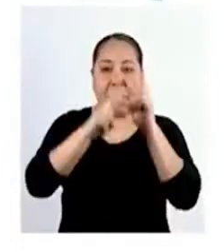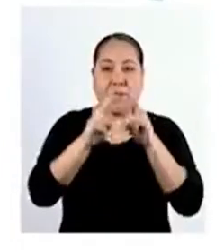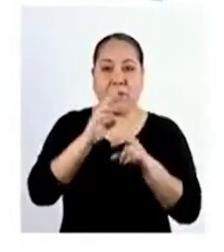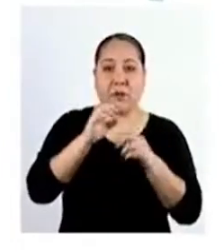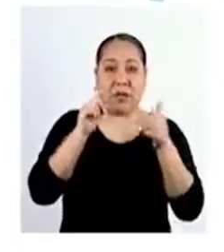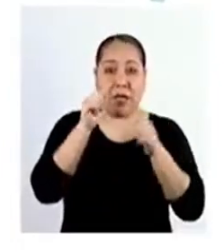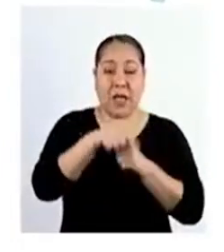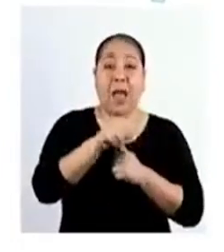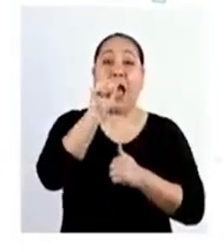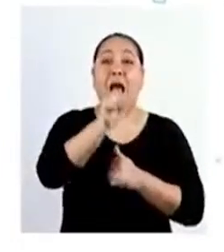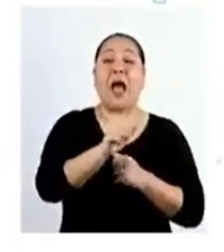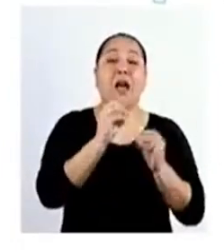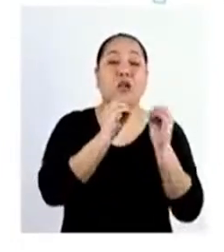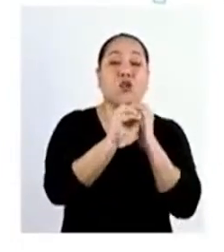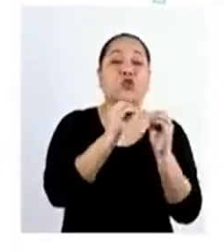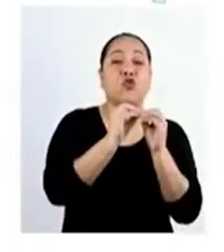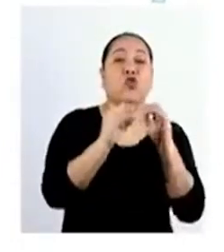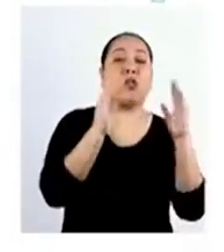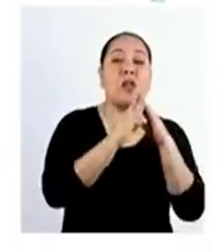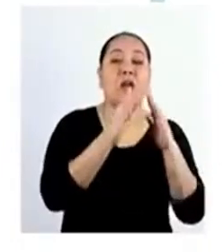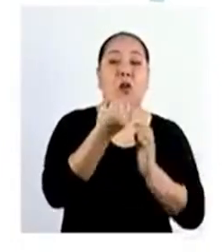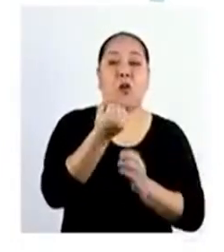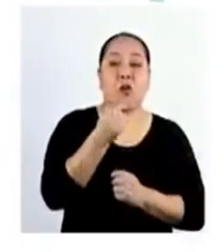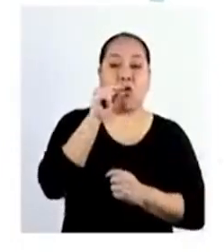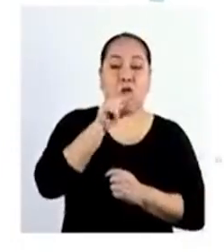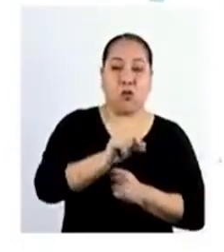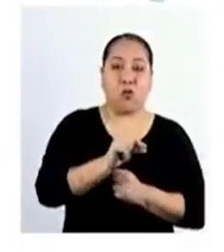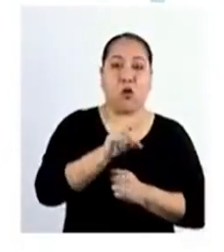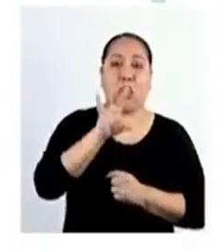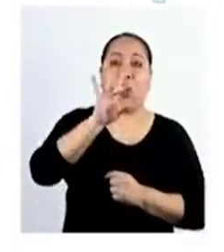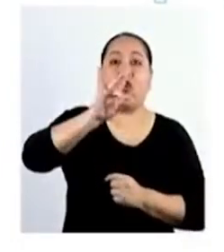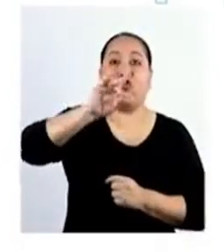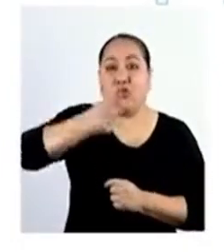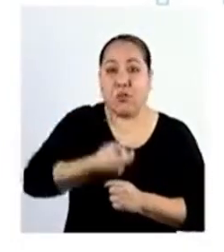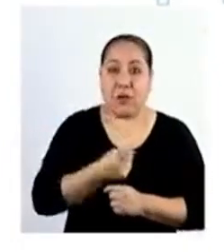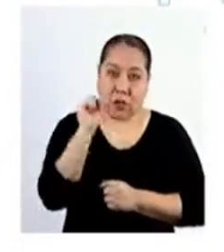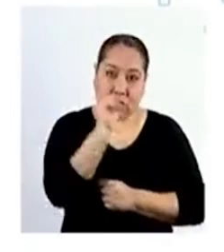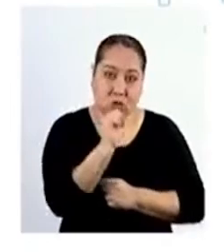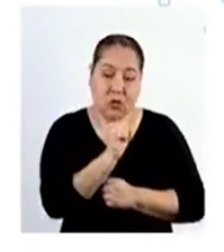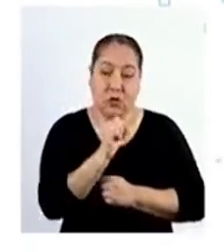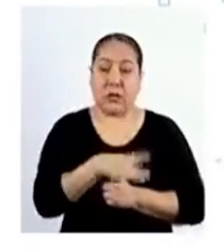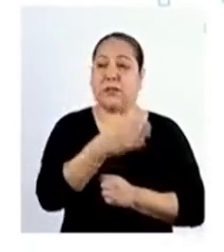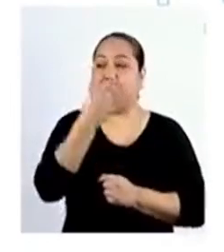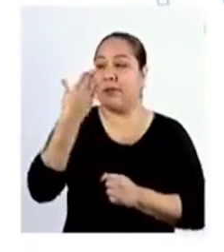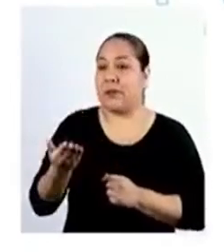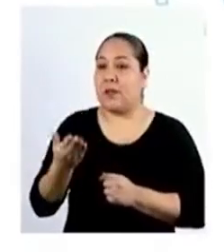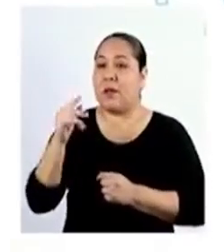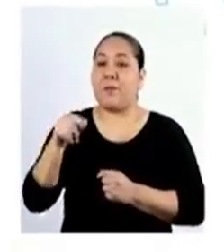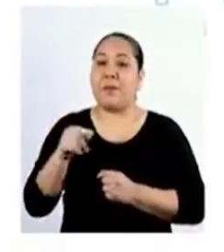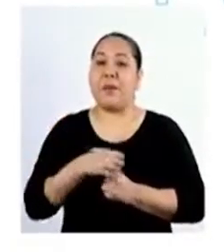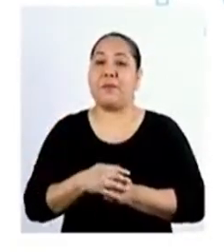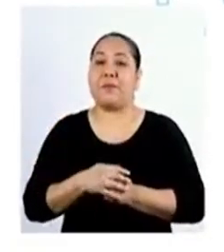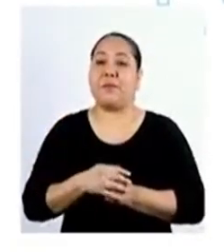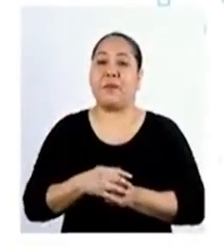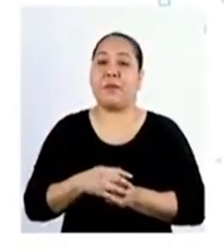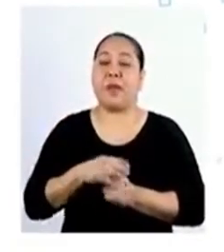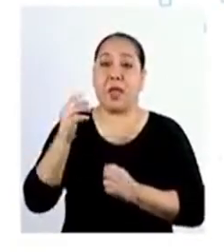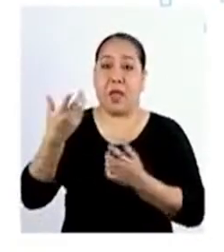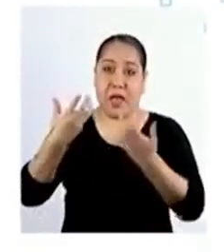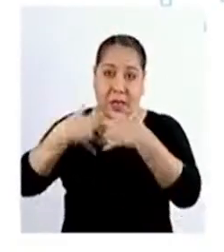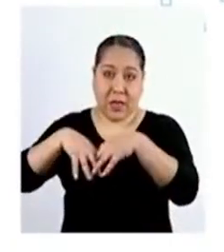la opción A El mantenimiento de la casa Cuesta 8.000 soles Y en la opción B